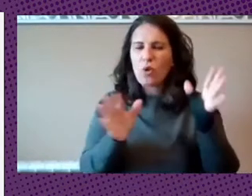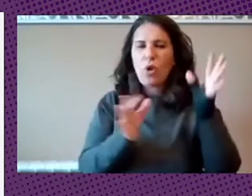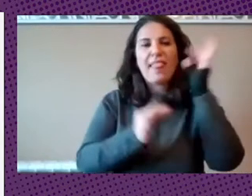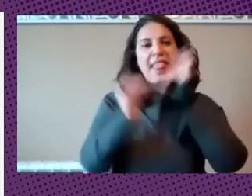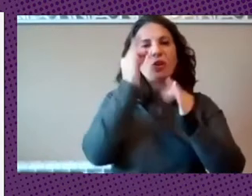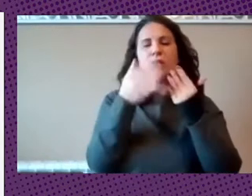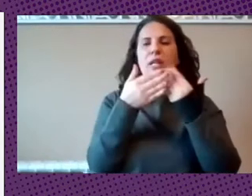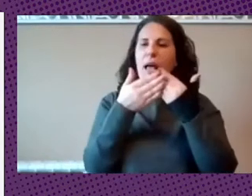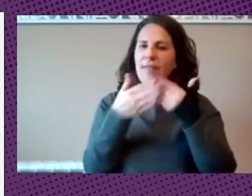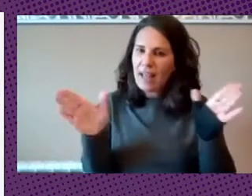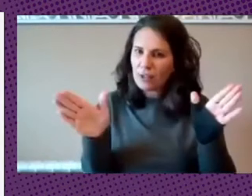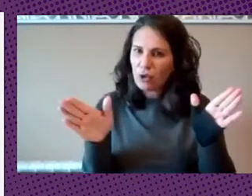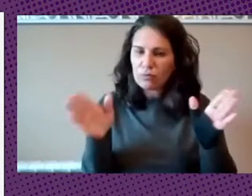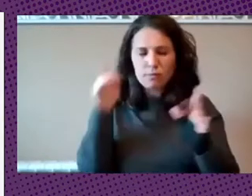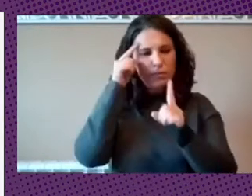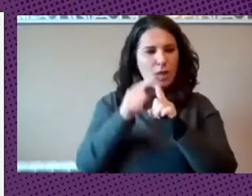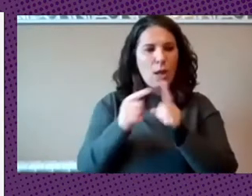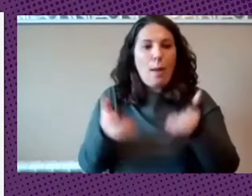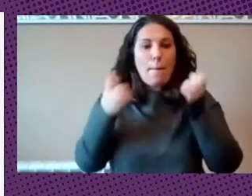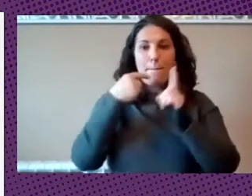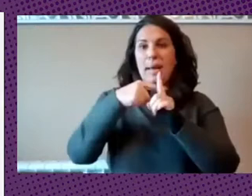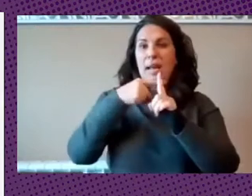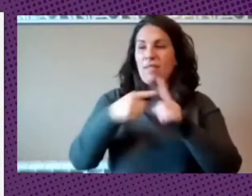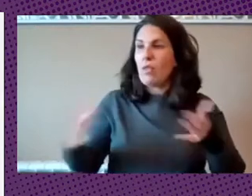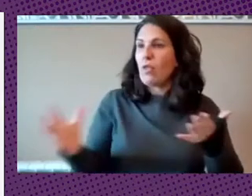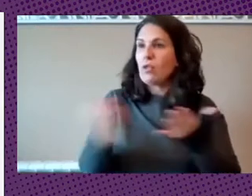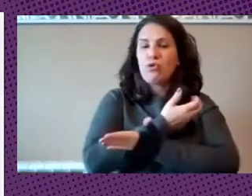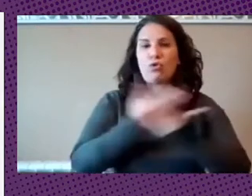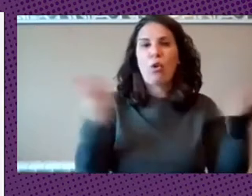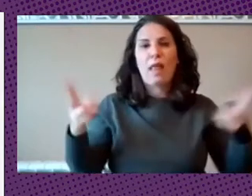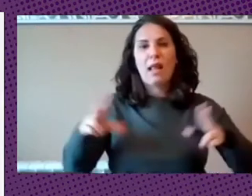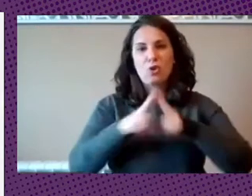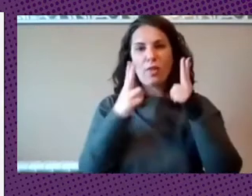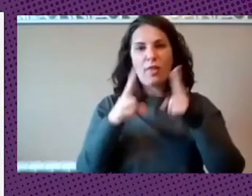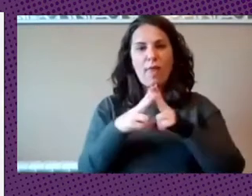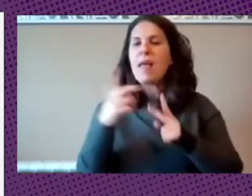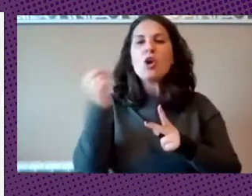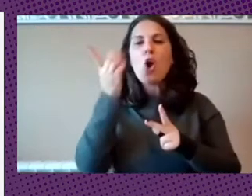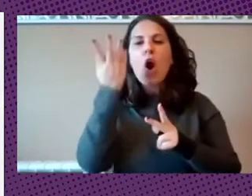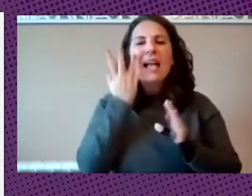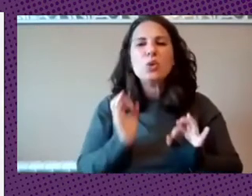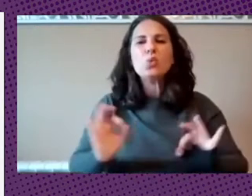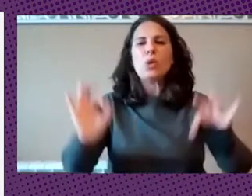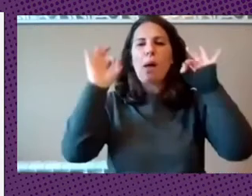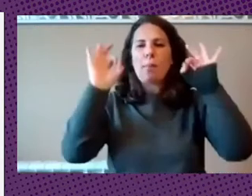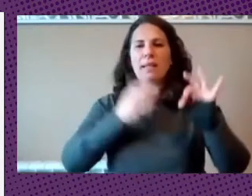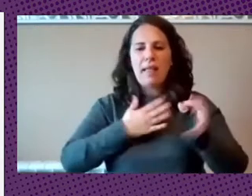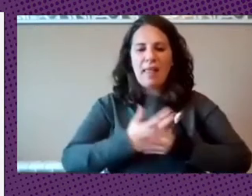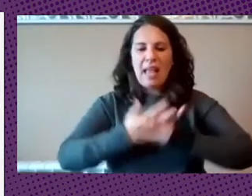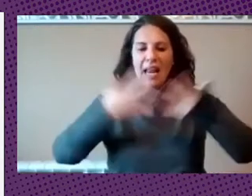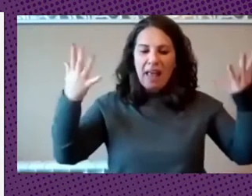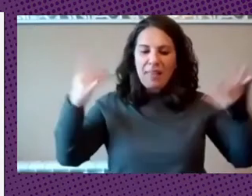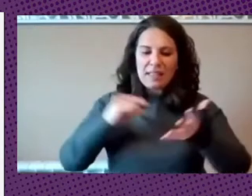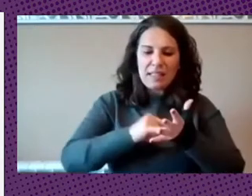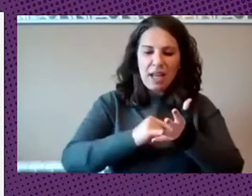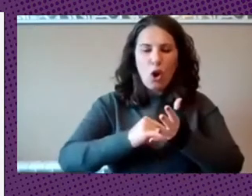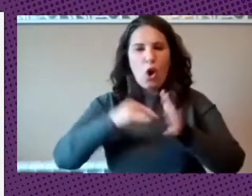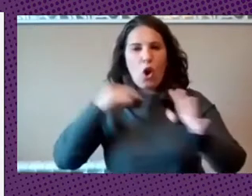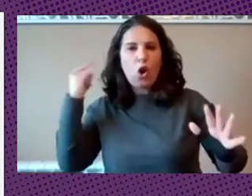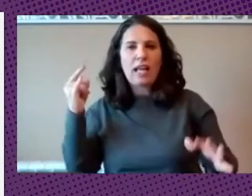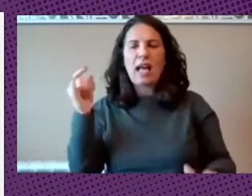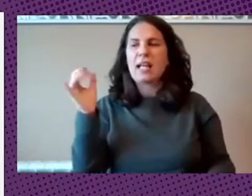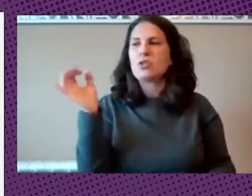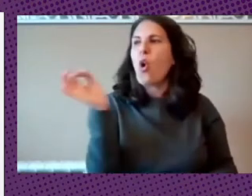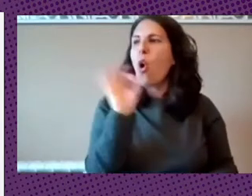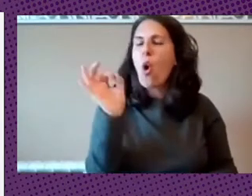abiertos para beneficio de toda la sociedad y no exclusivamente de las grandes tecnológicas o de